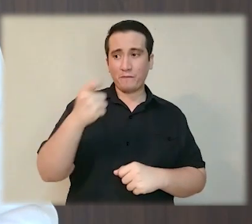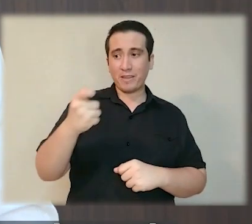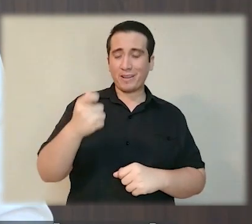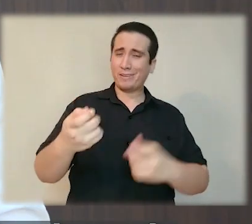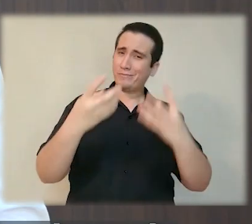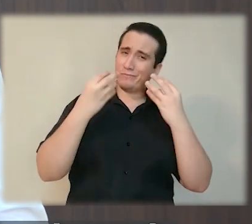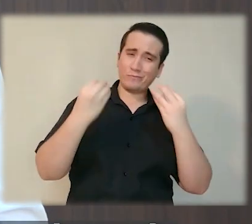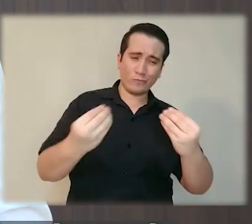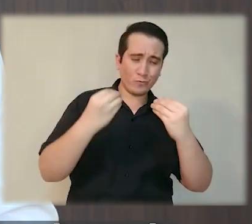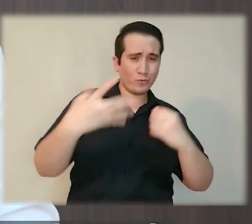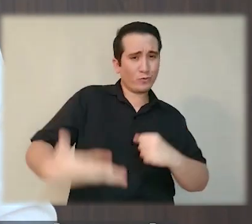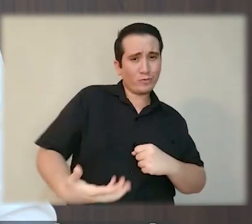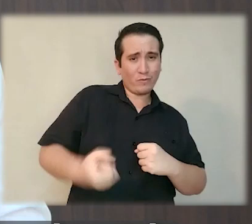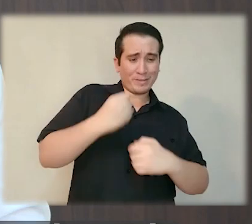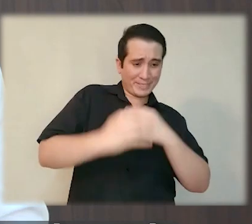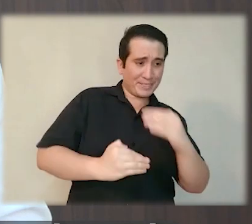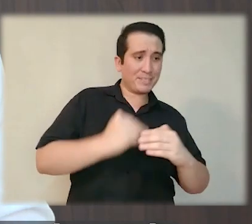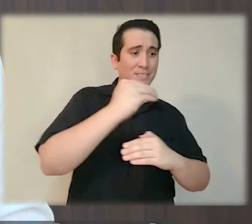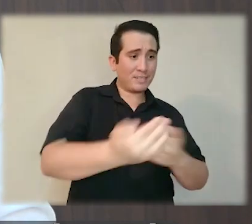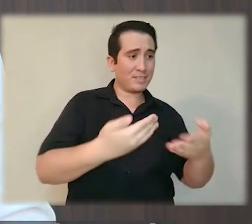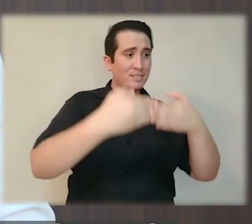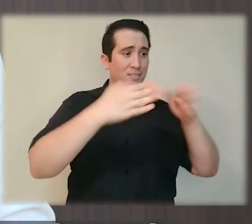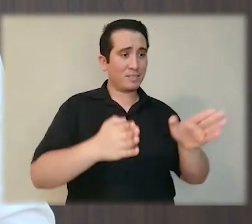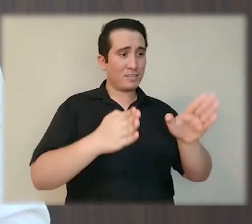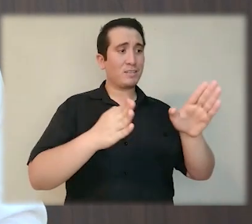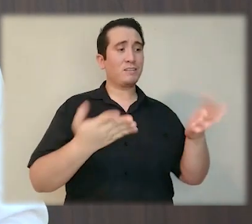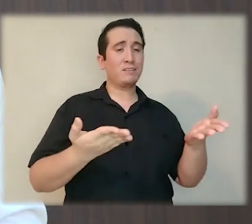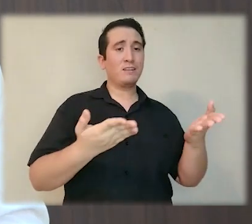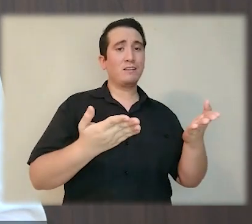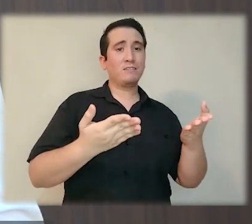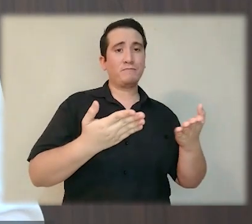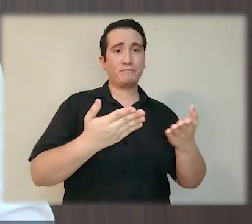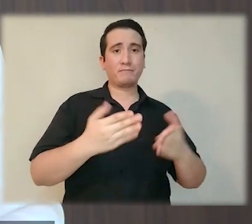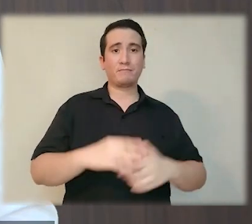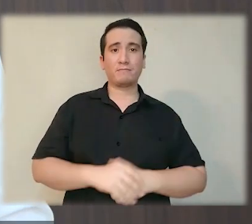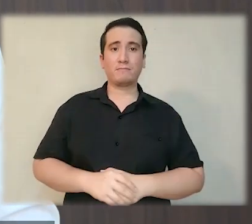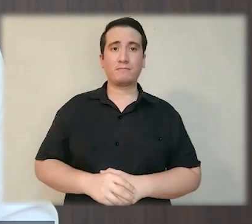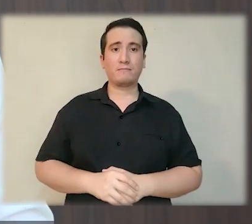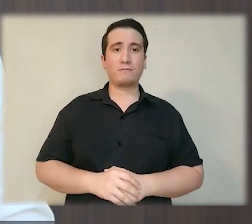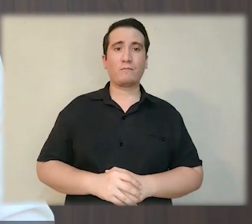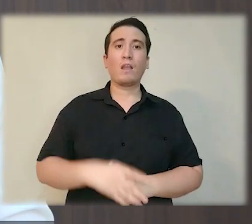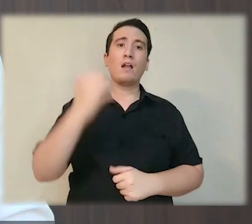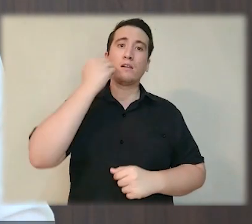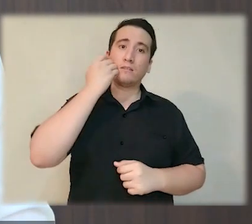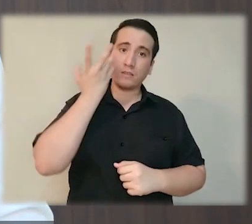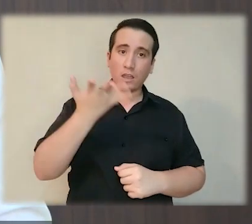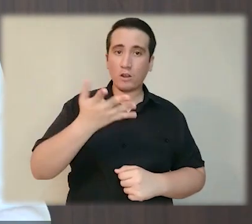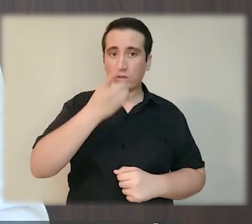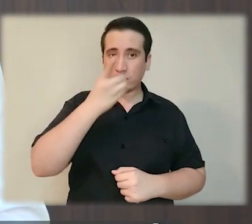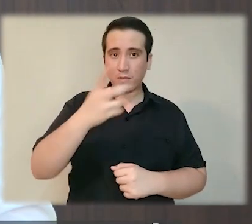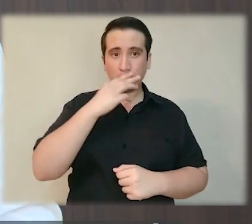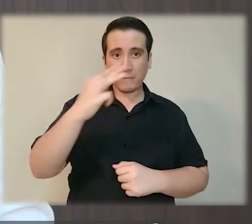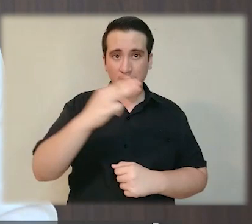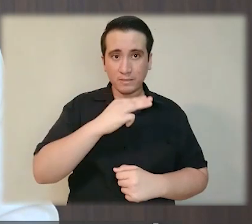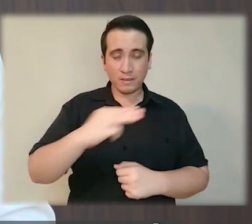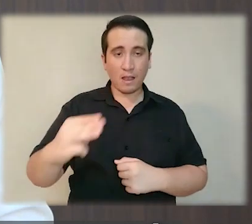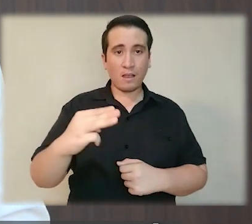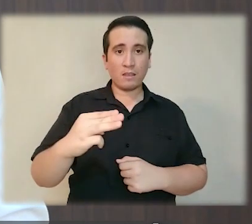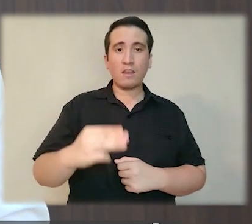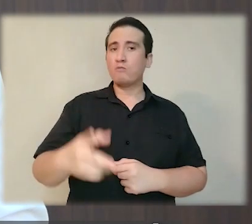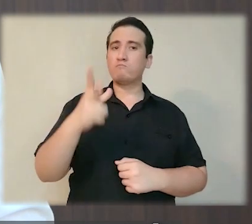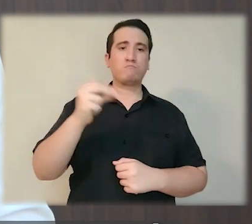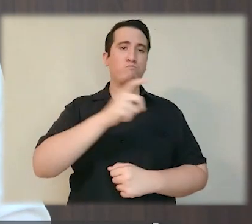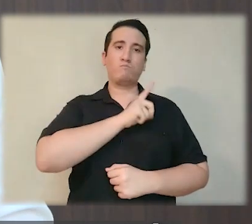detener lo que con muchísimo esfuerzo hemos avanzado y logrado hasta hoy con nuestra reapertura económica segura. Quiero aprovechar este